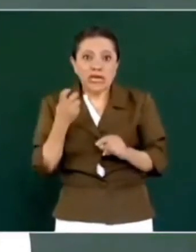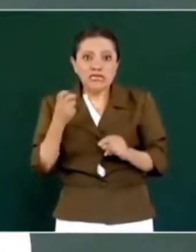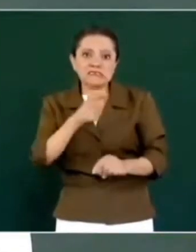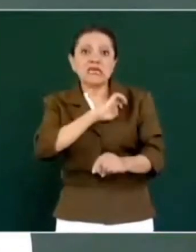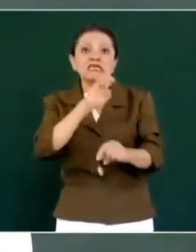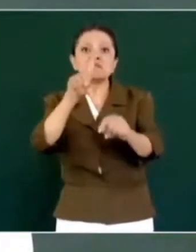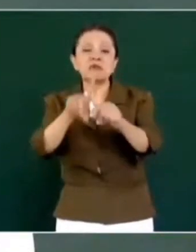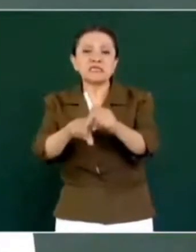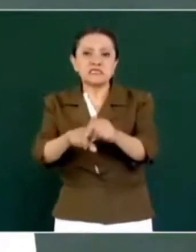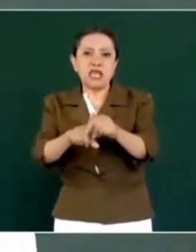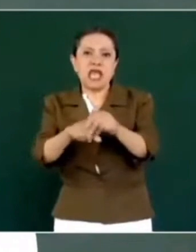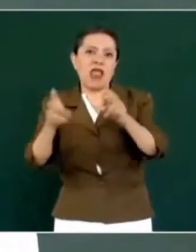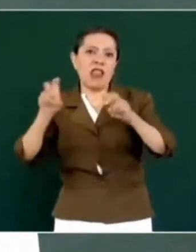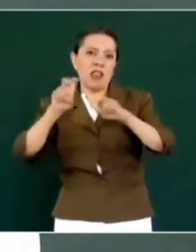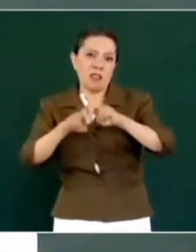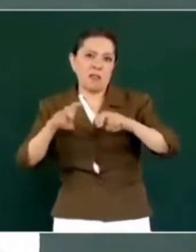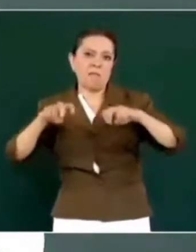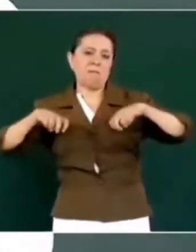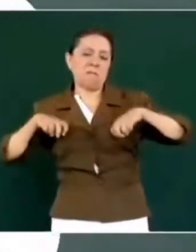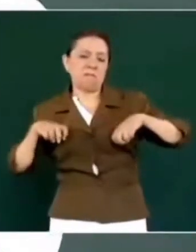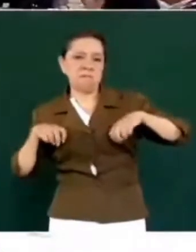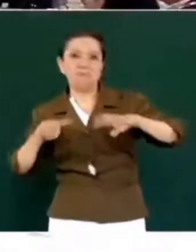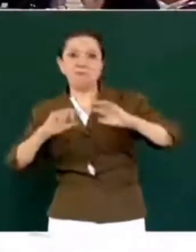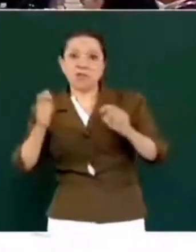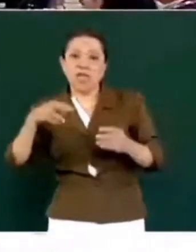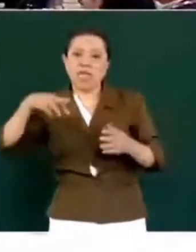Caminadora, todo.